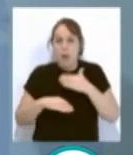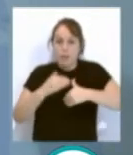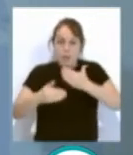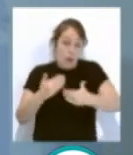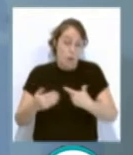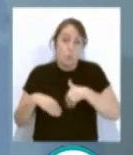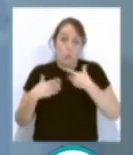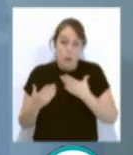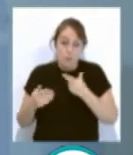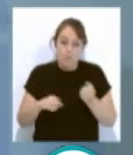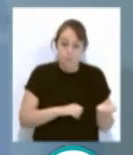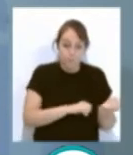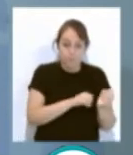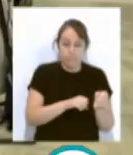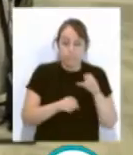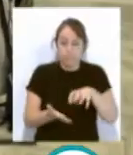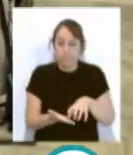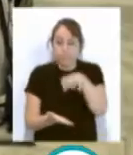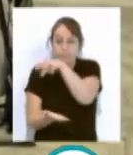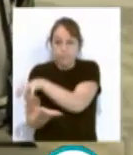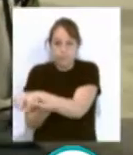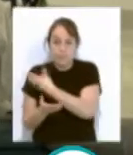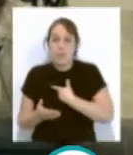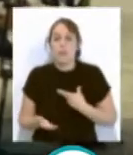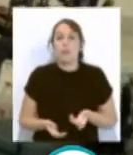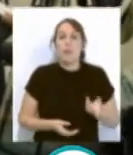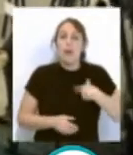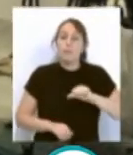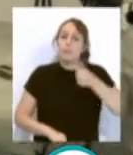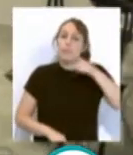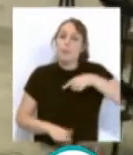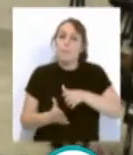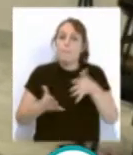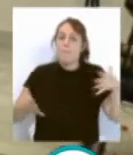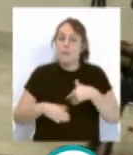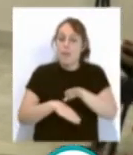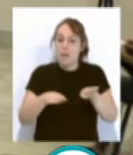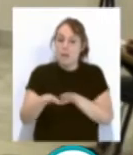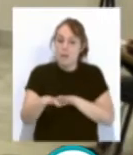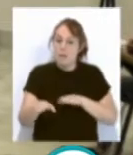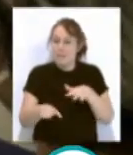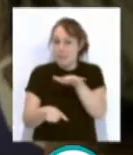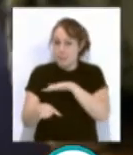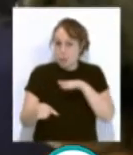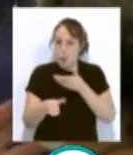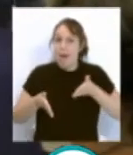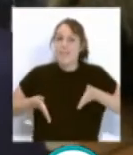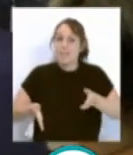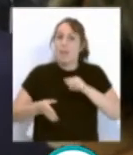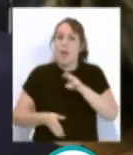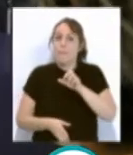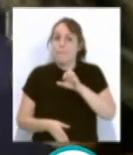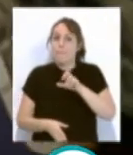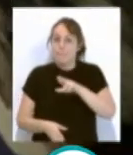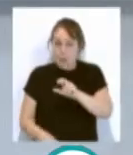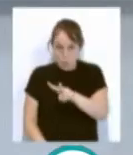que es la del traslado del centro de formación. También ha aprobada la ampliación de plazas de aparcamiento en la avenida del Perú y la calle